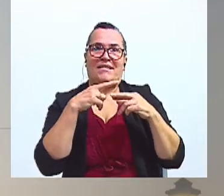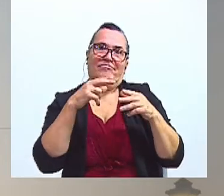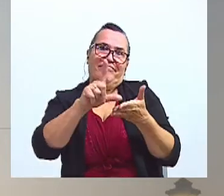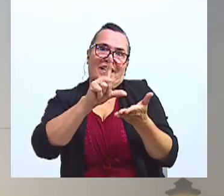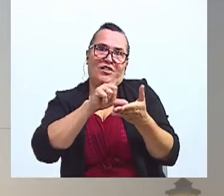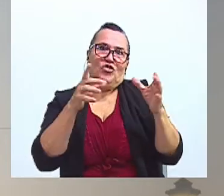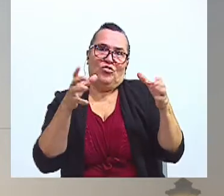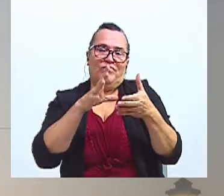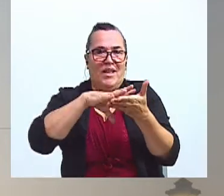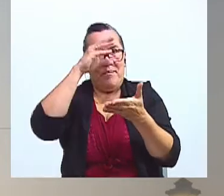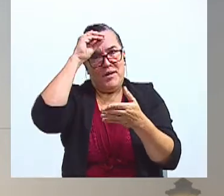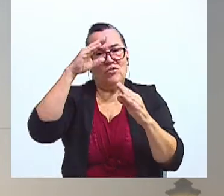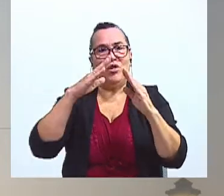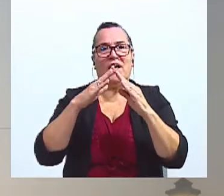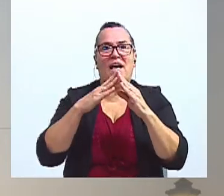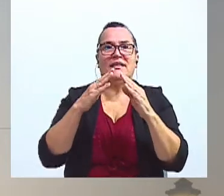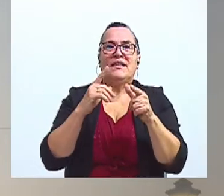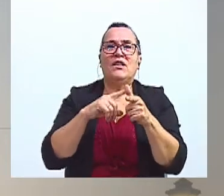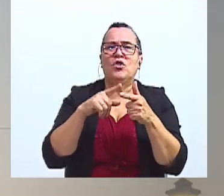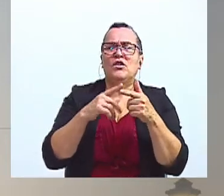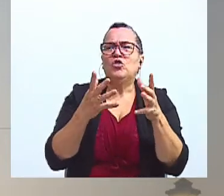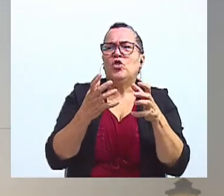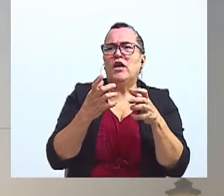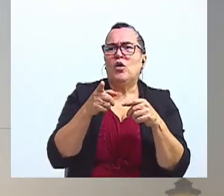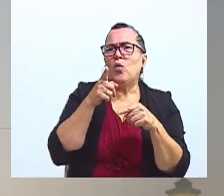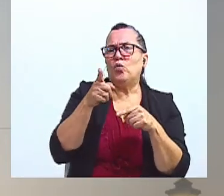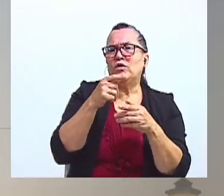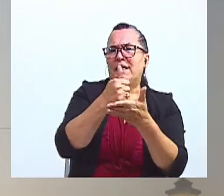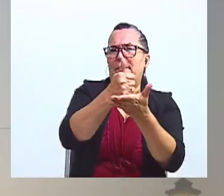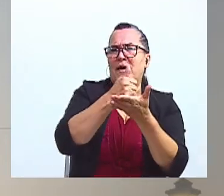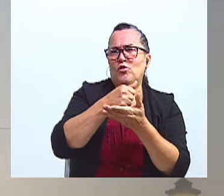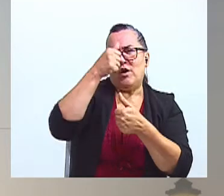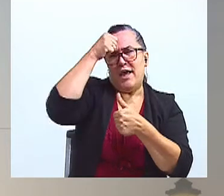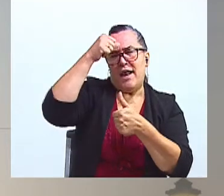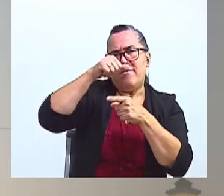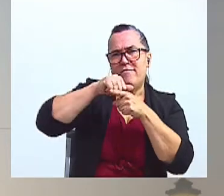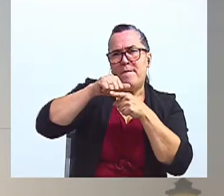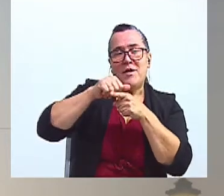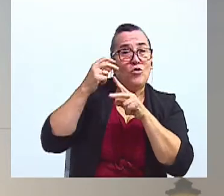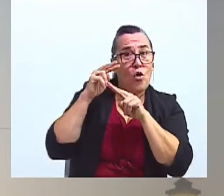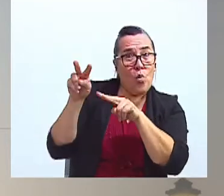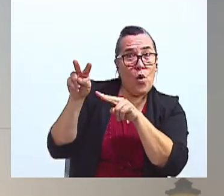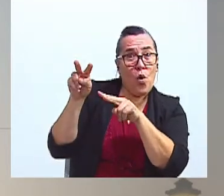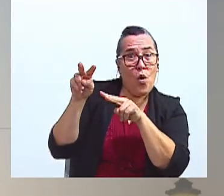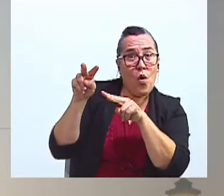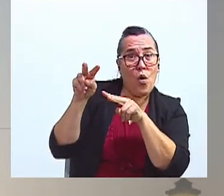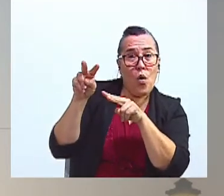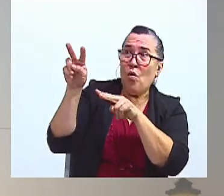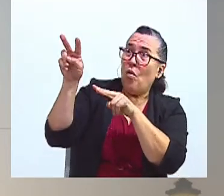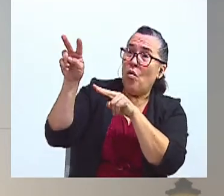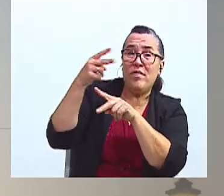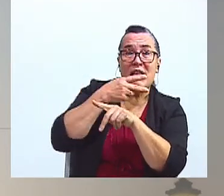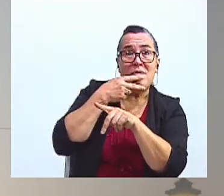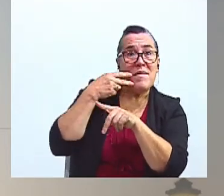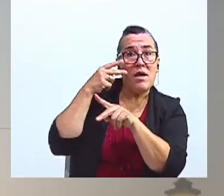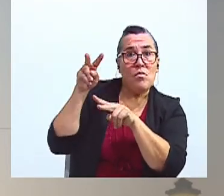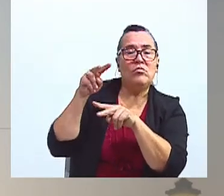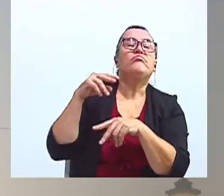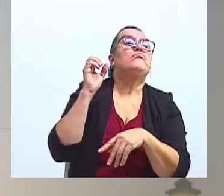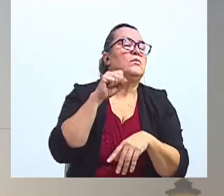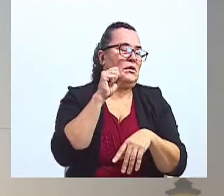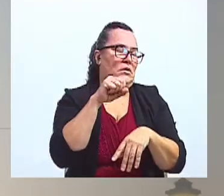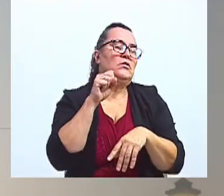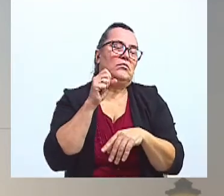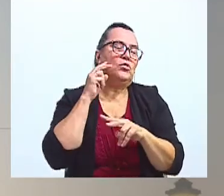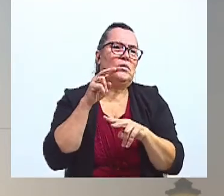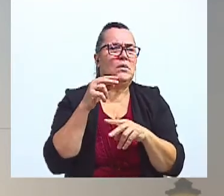Aprendo en Casa. Yo quiero que me ayude a hacer el repaso. ¿Vio ahora el repaso que hicimos del verbo? Sí, profe, sí lo